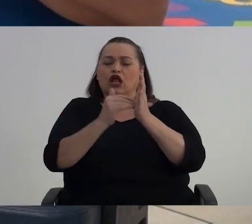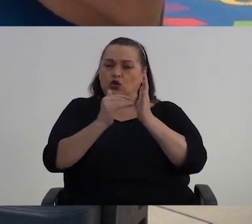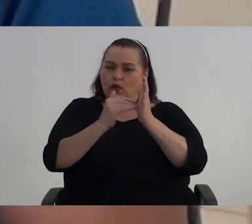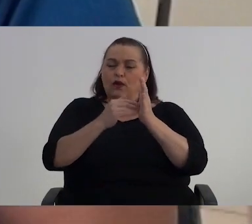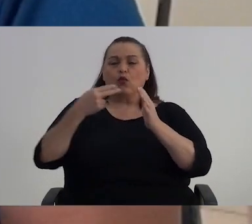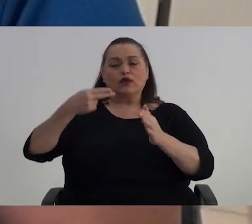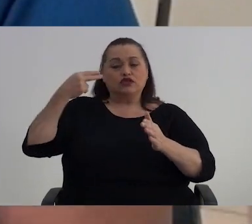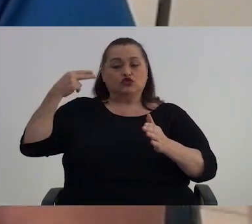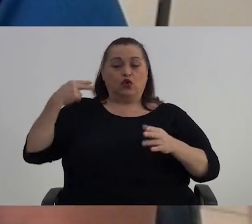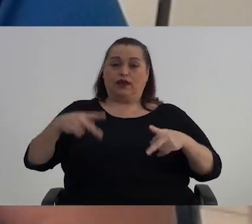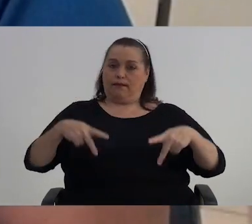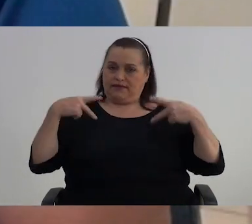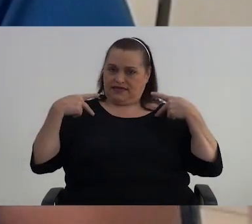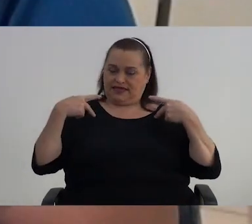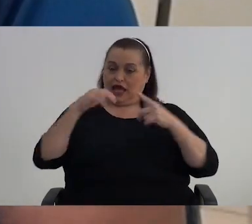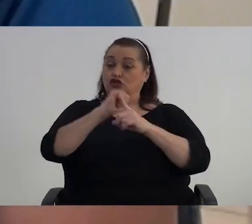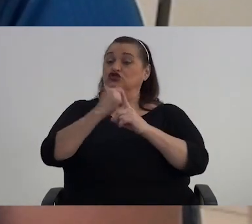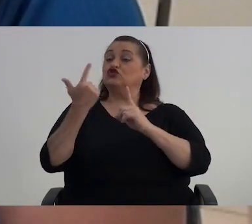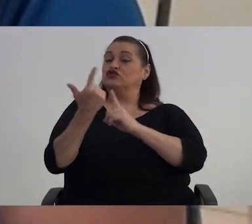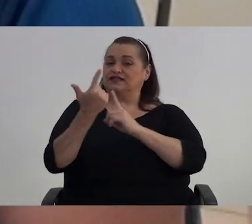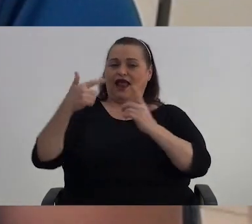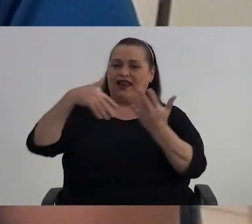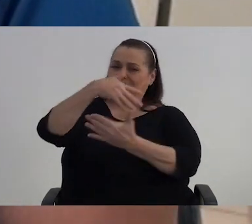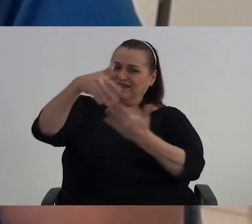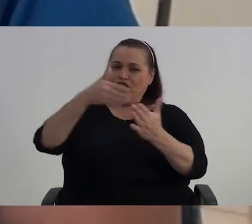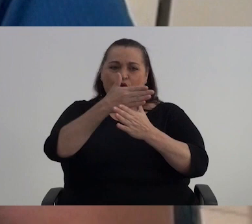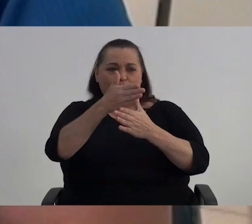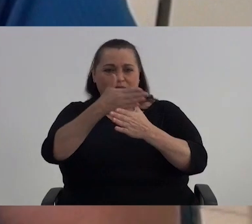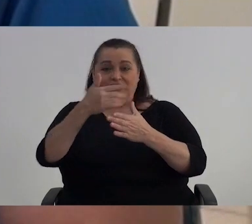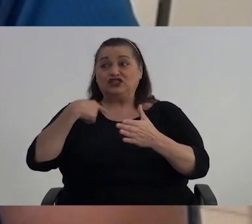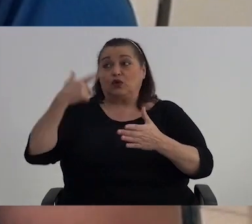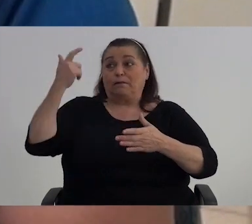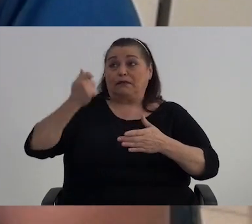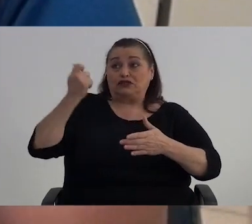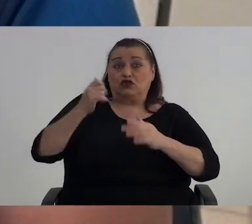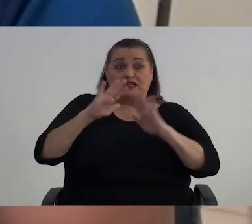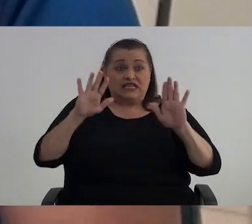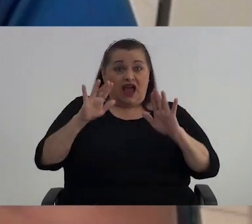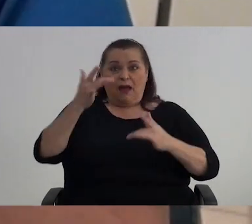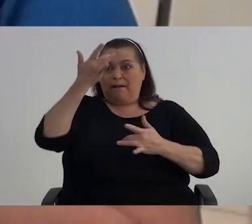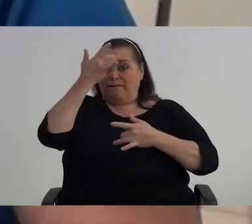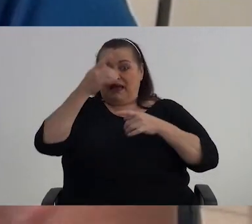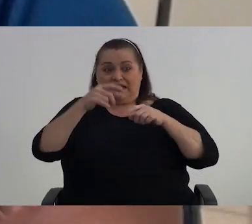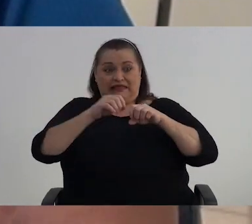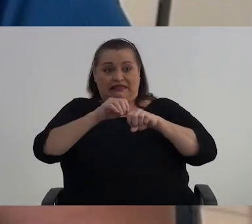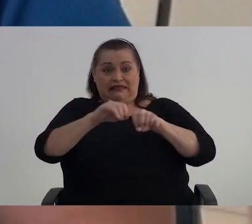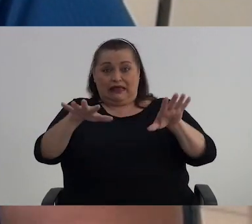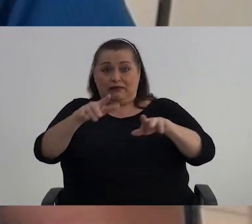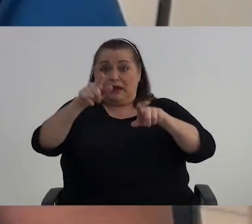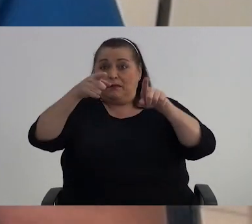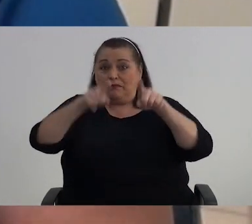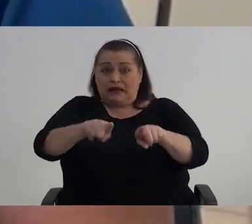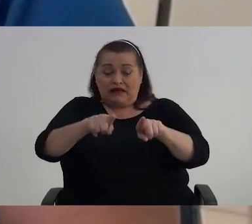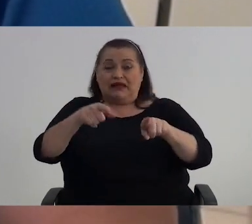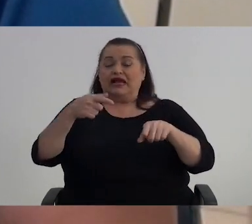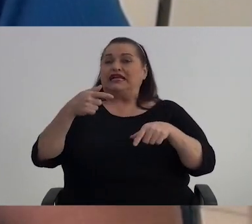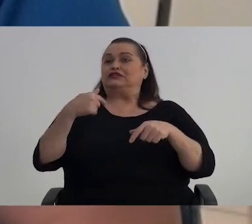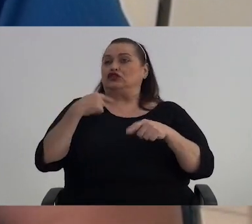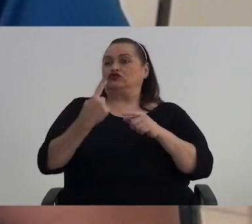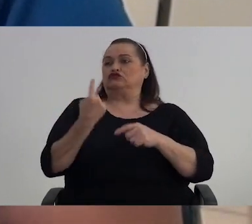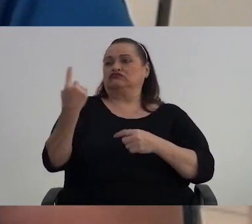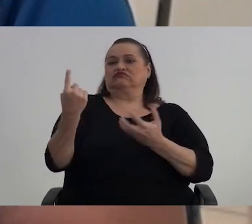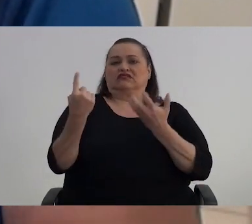nuestra historia de vida La otra, la social, la de compartir Bueno, resulta que me pensioné y viene la pandemia, nos cayó y nos aisló